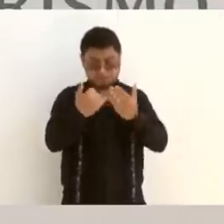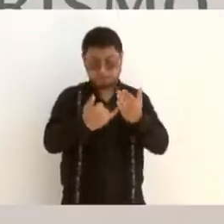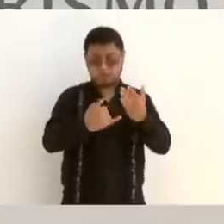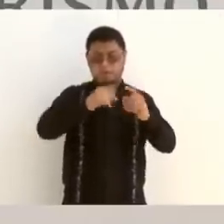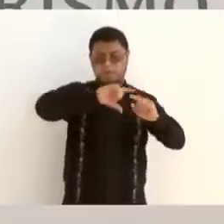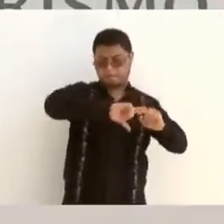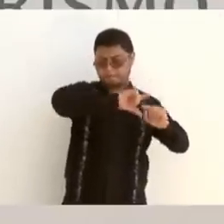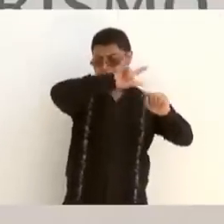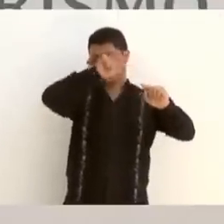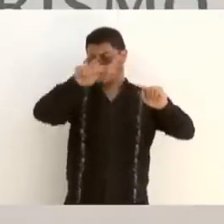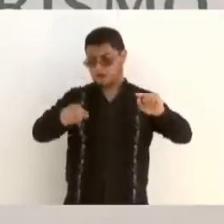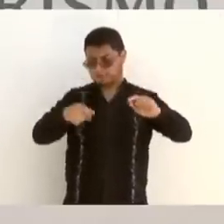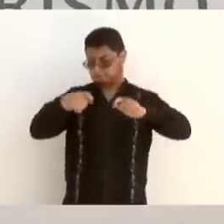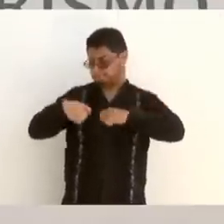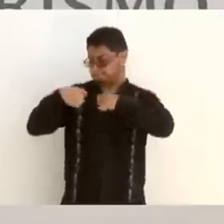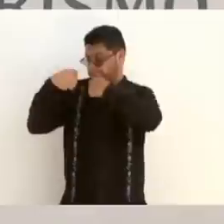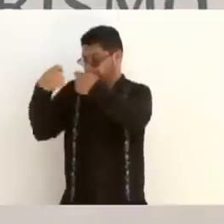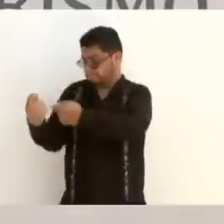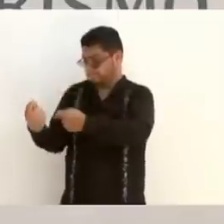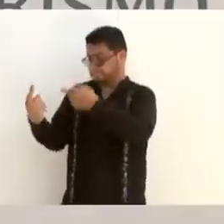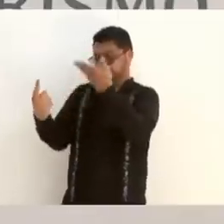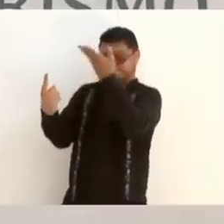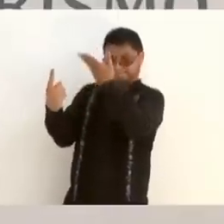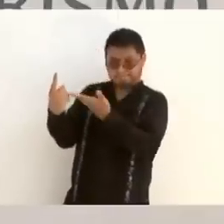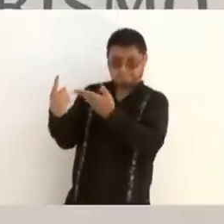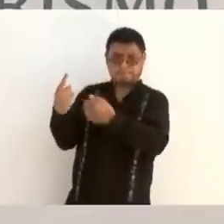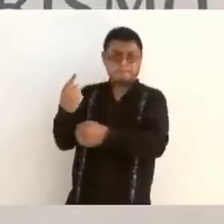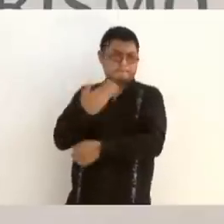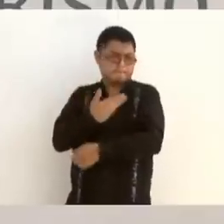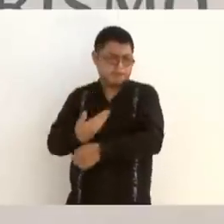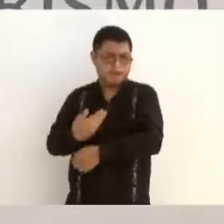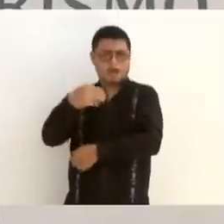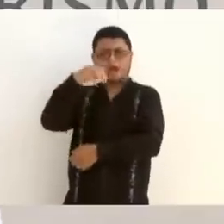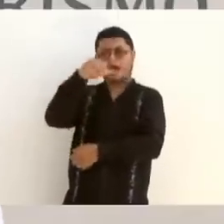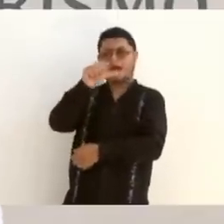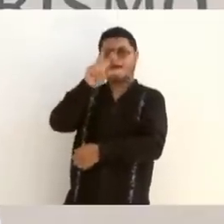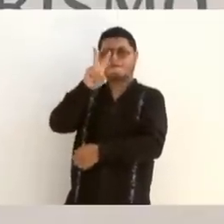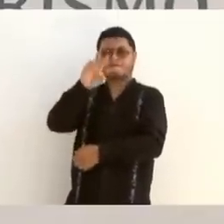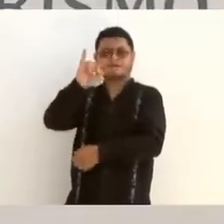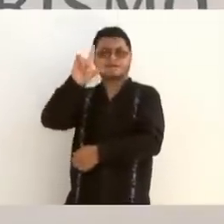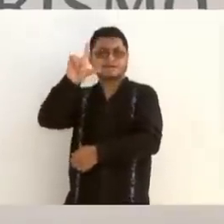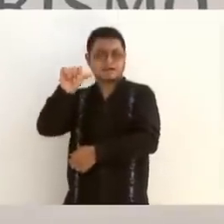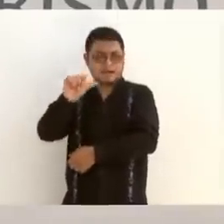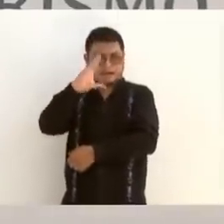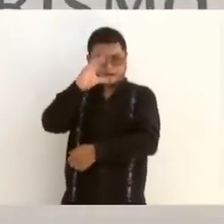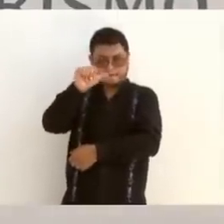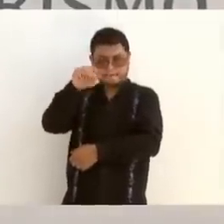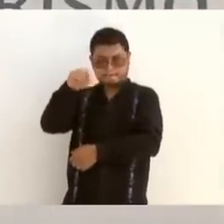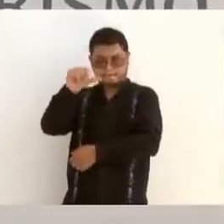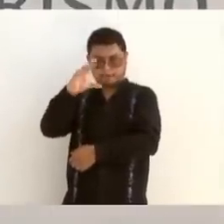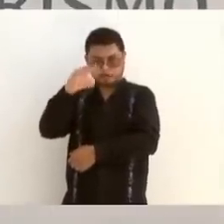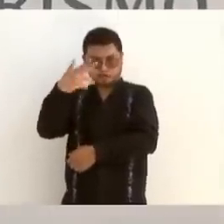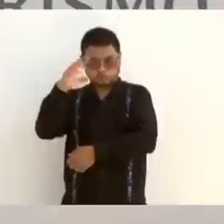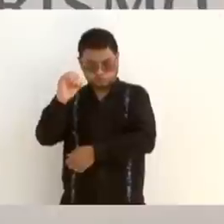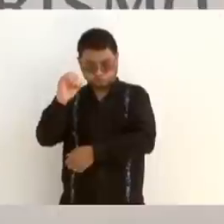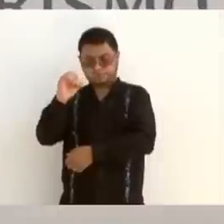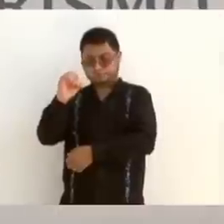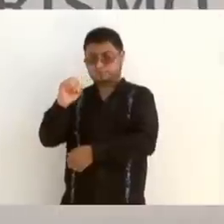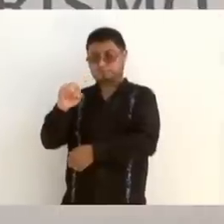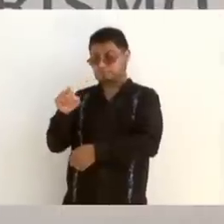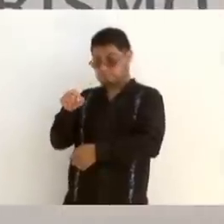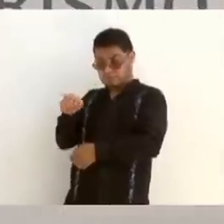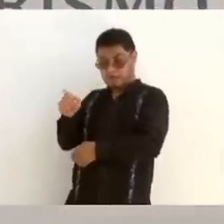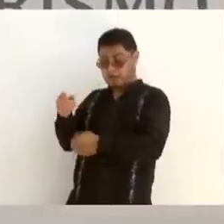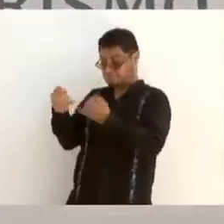Ávila Camacho y lo inaugura este ferrocarril